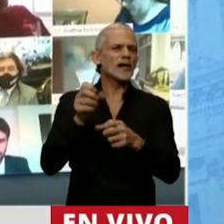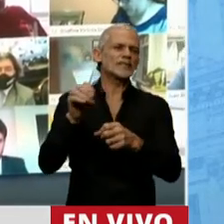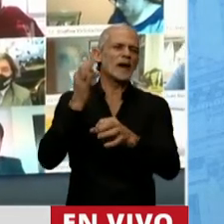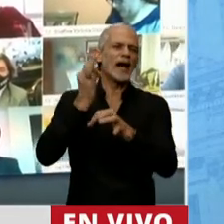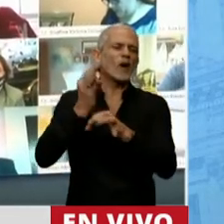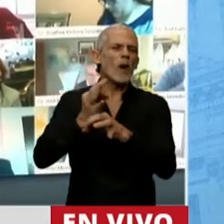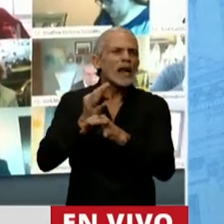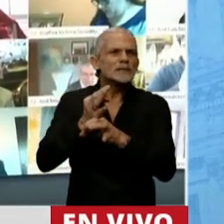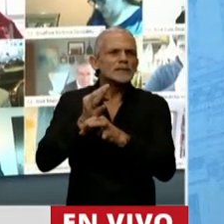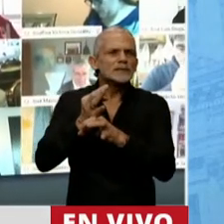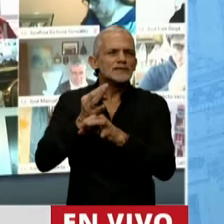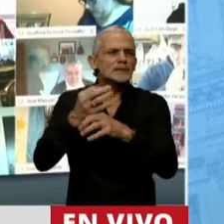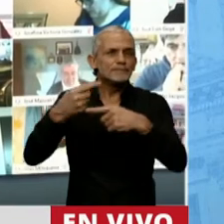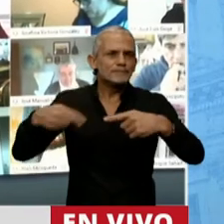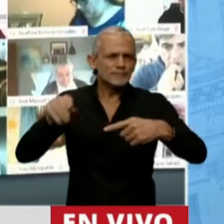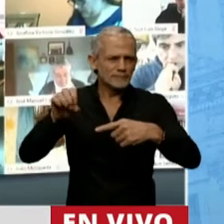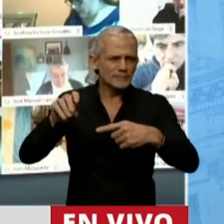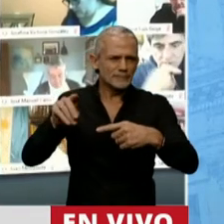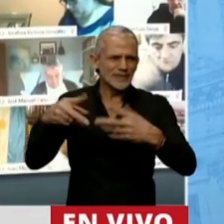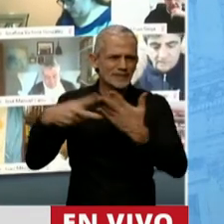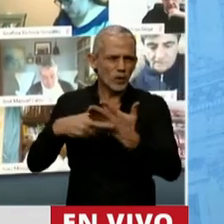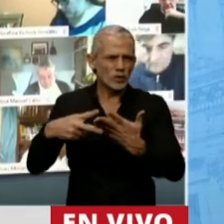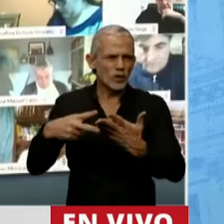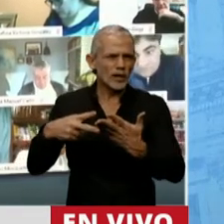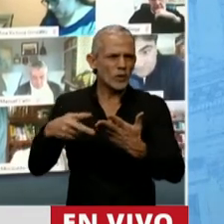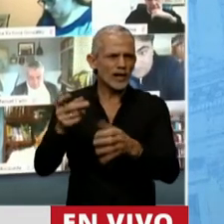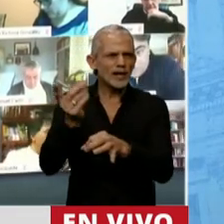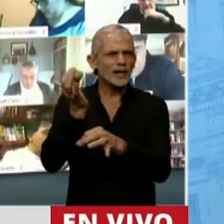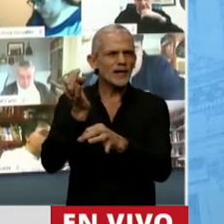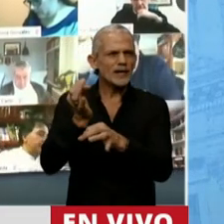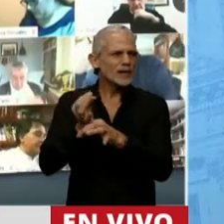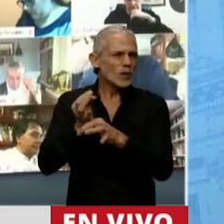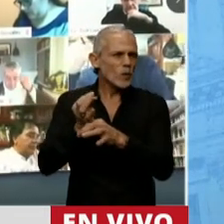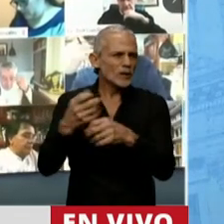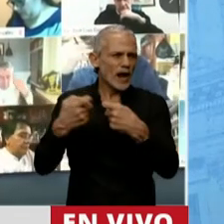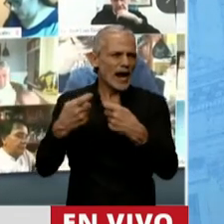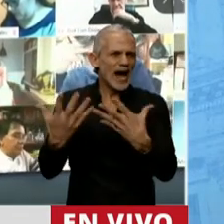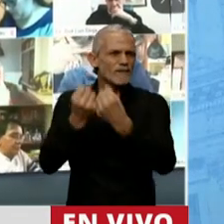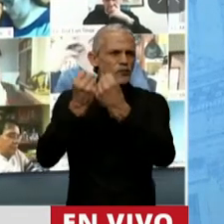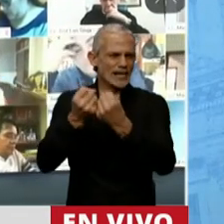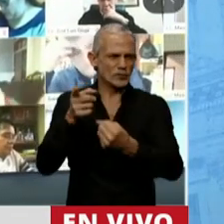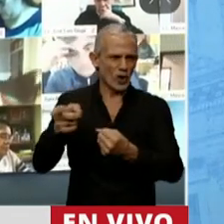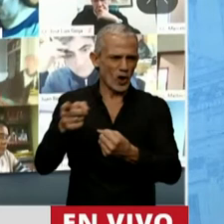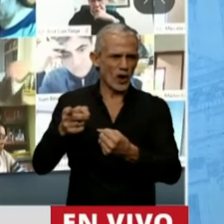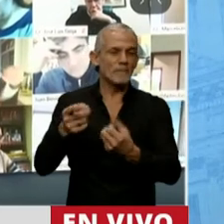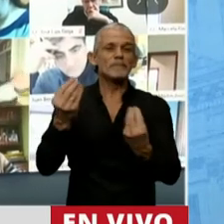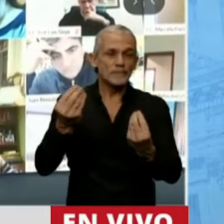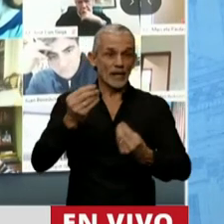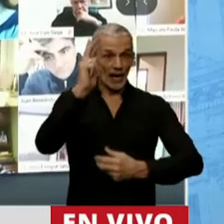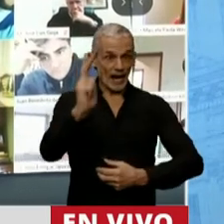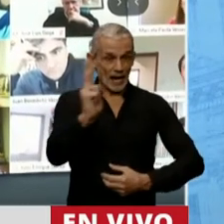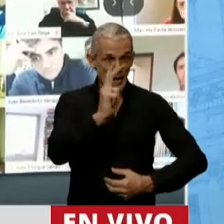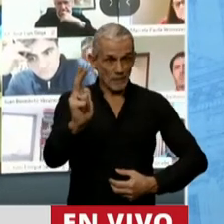ocurrentes, eso también me sorprende muchísimo. Y me sorprende muchísimo porque realmente es una fundación a la que el propio Papa